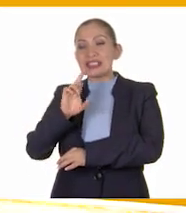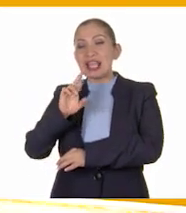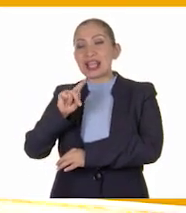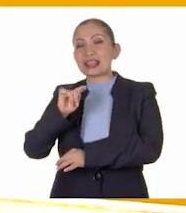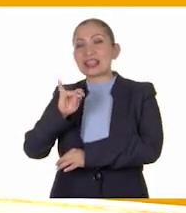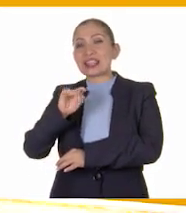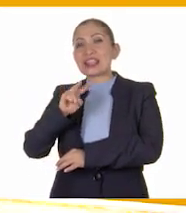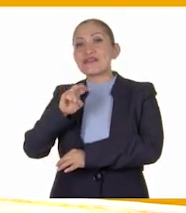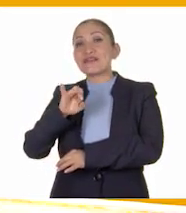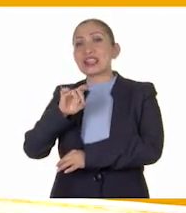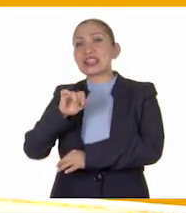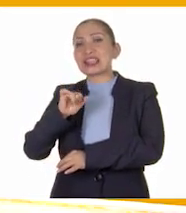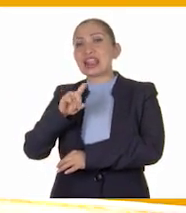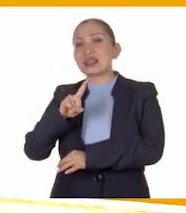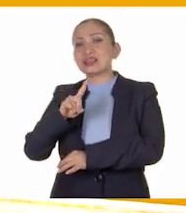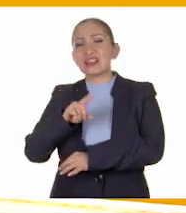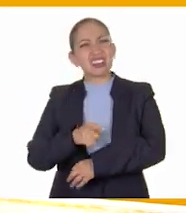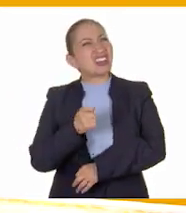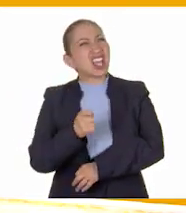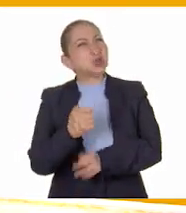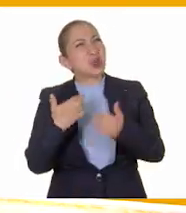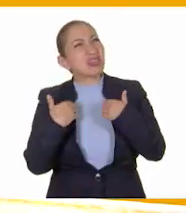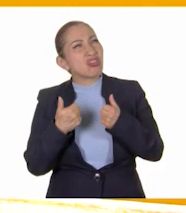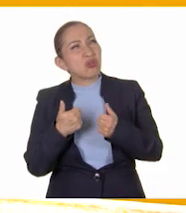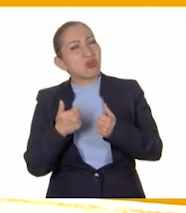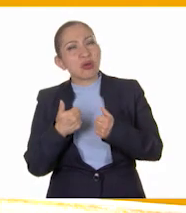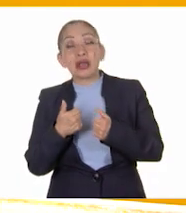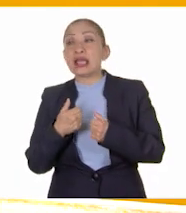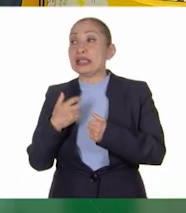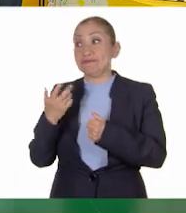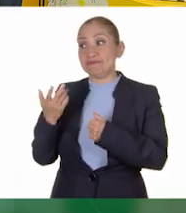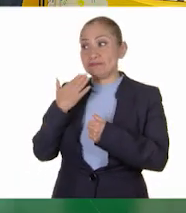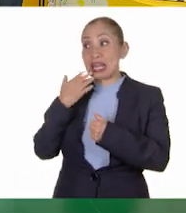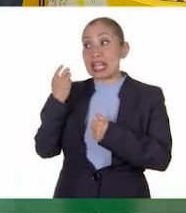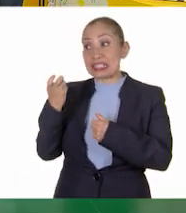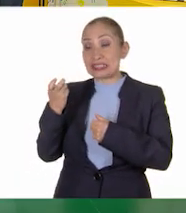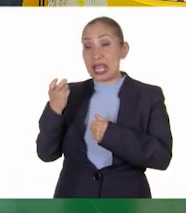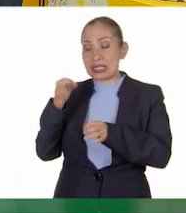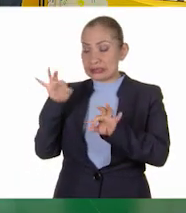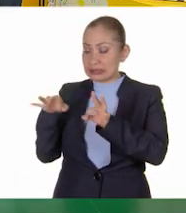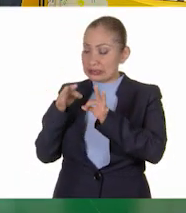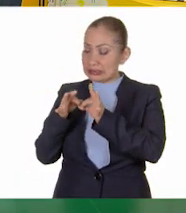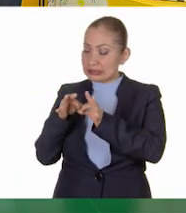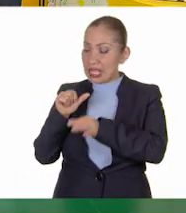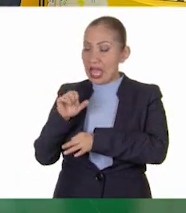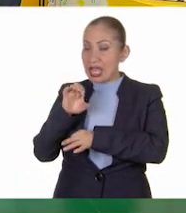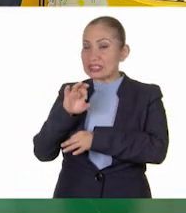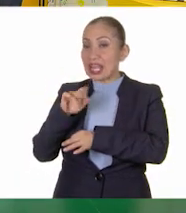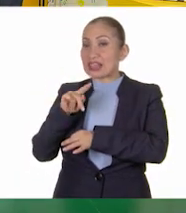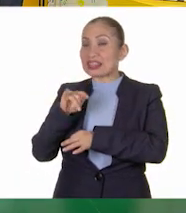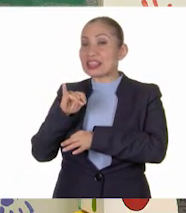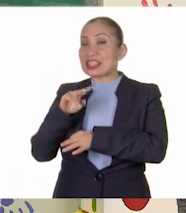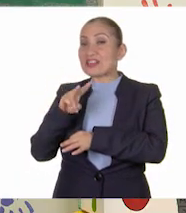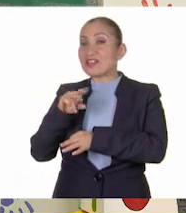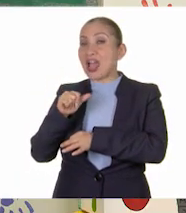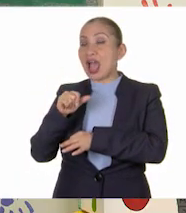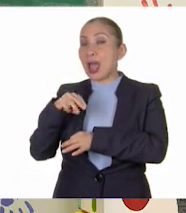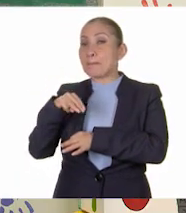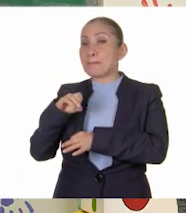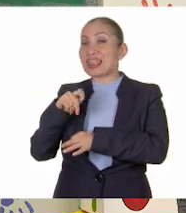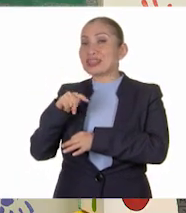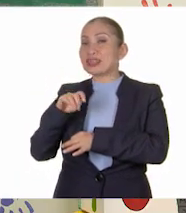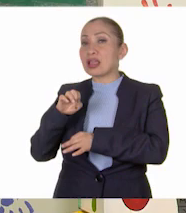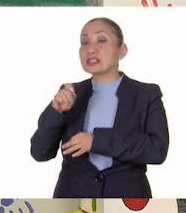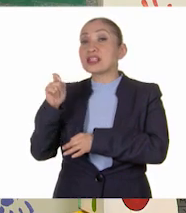¿Asertividad? No entiendo. Así es, Panchito. Asertivamente. Actuar asertivamente quiere decir